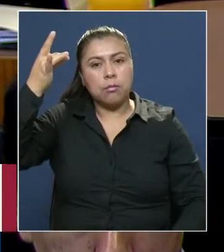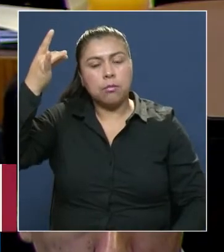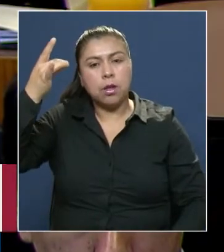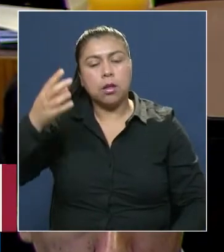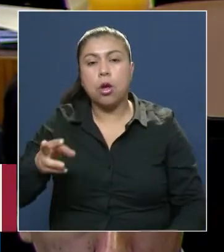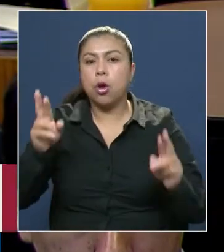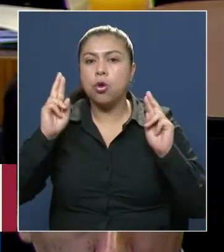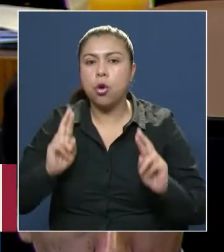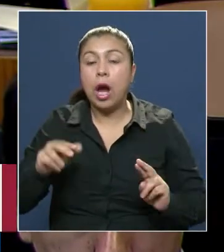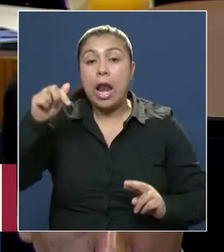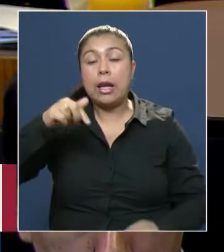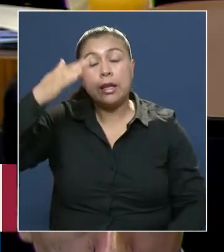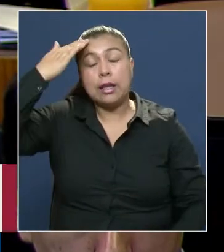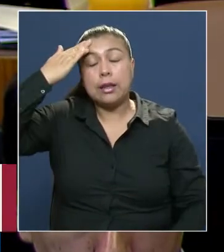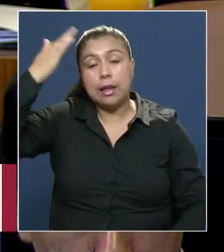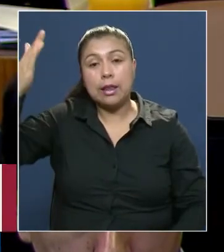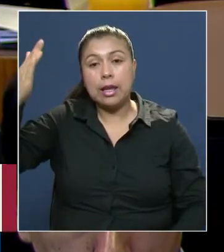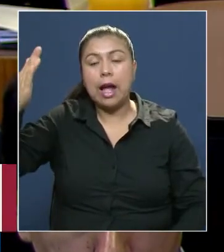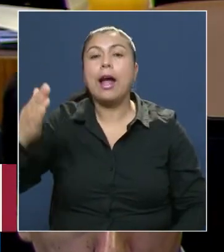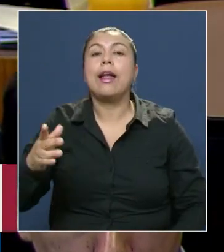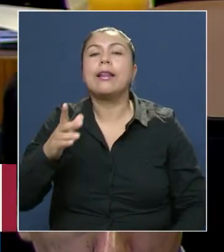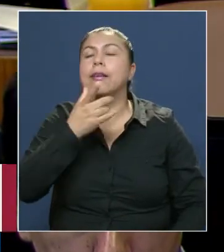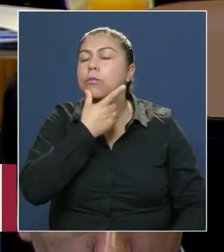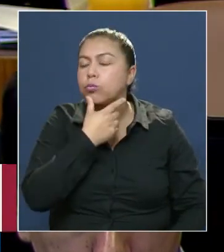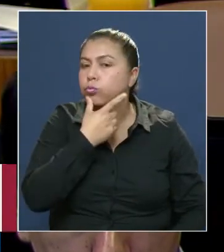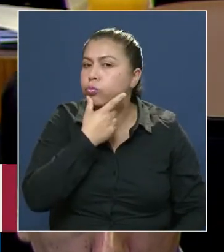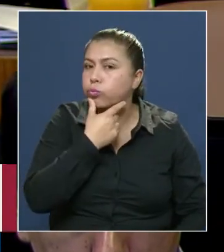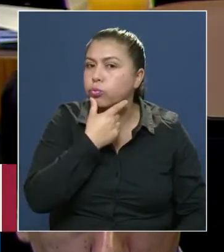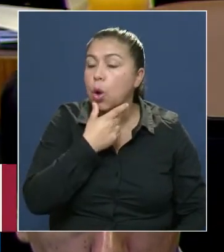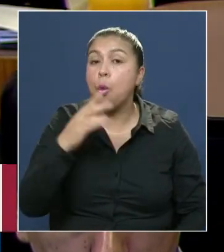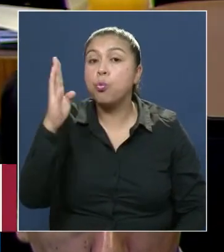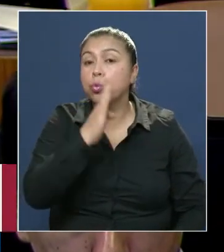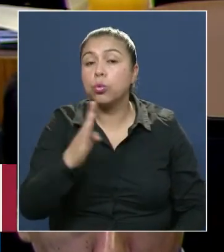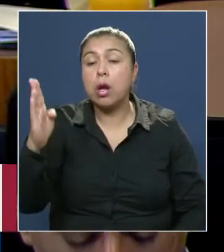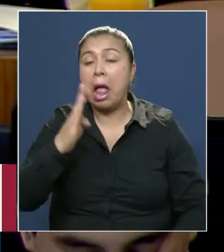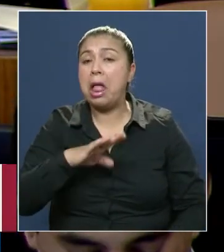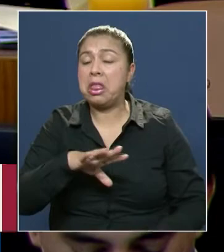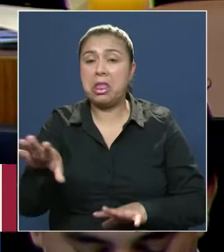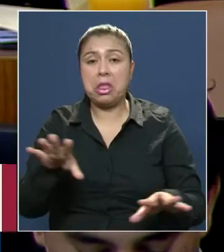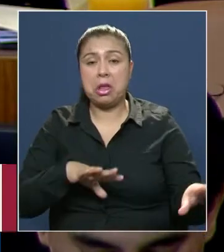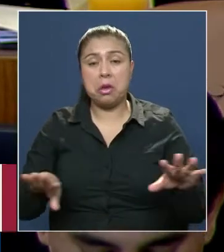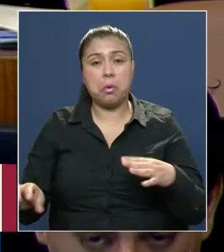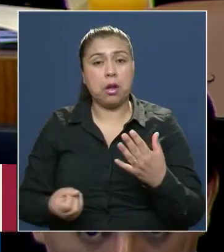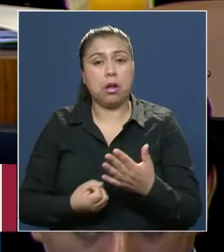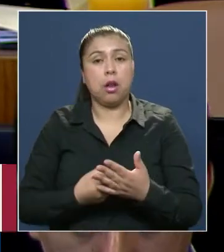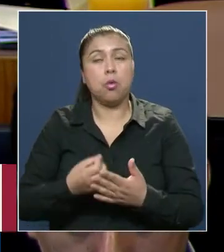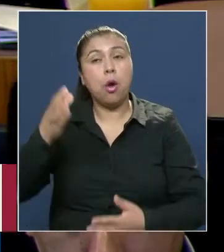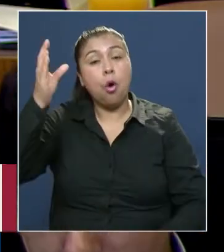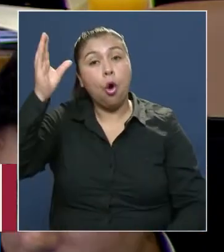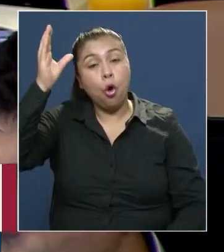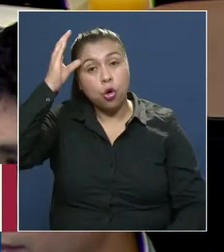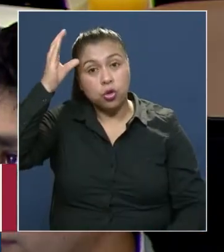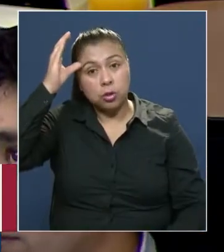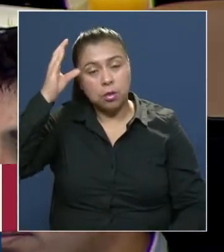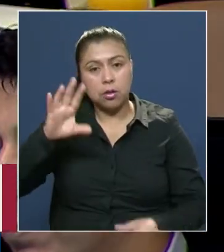tanto, ojalá que también en este día celebremos la duda, porque es la base de cualquier nuevo conocimiento. Muchas gracias, Presidente.